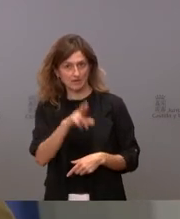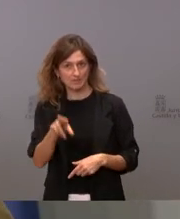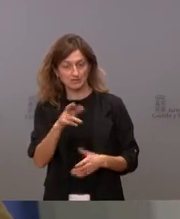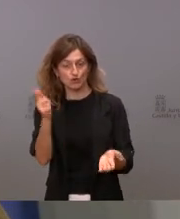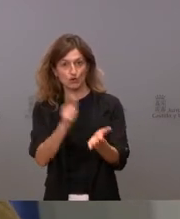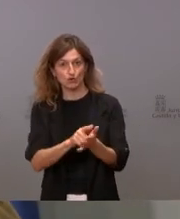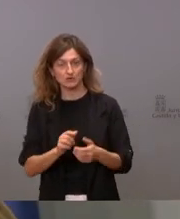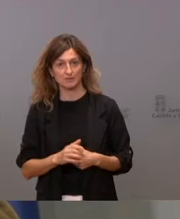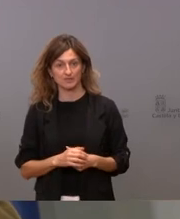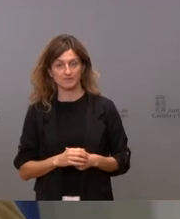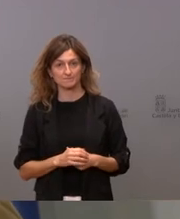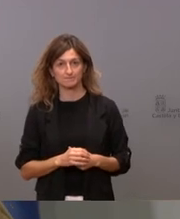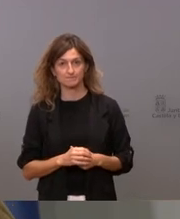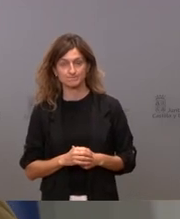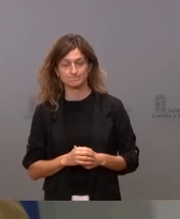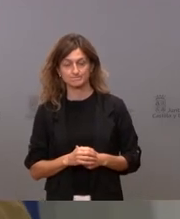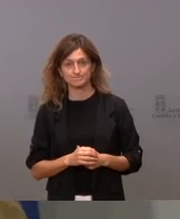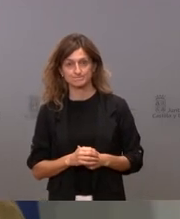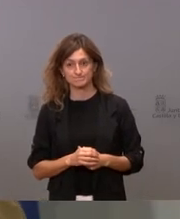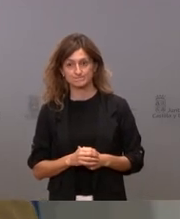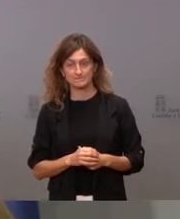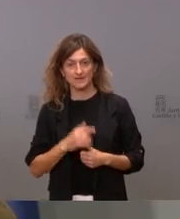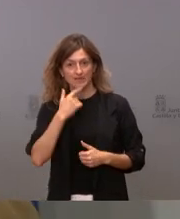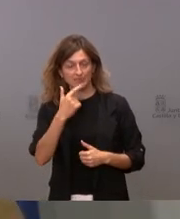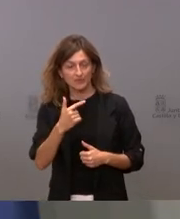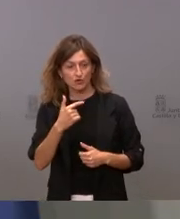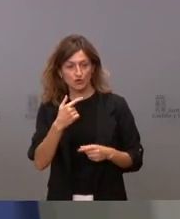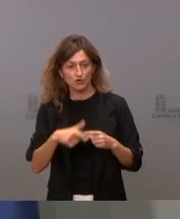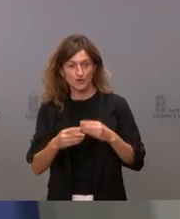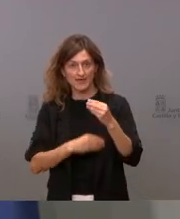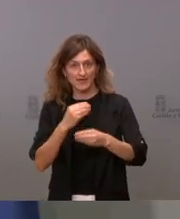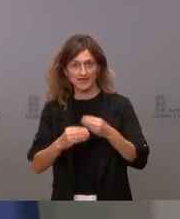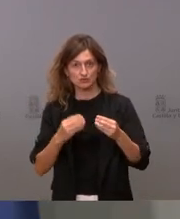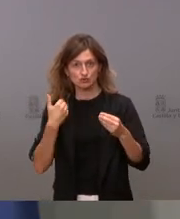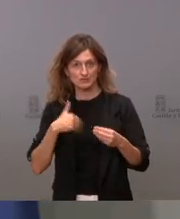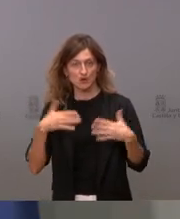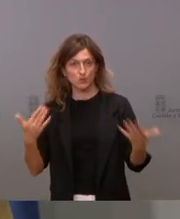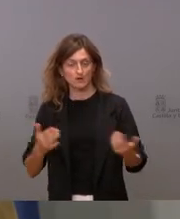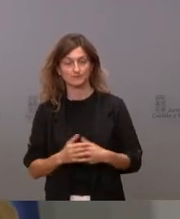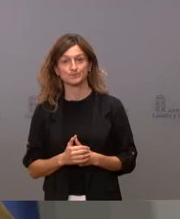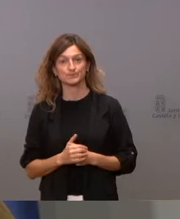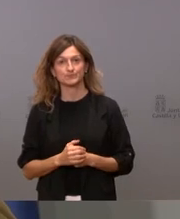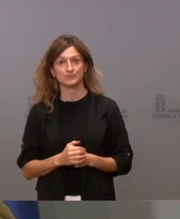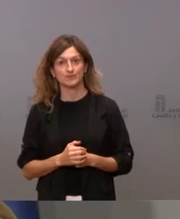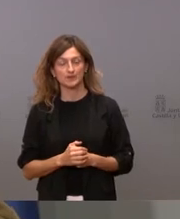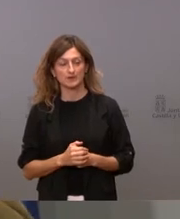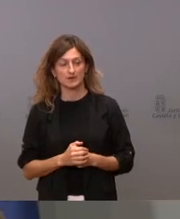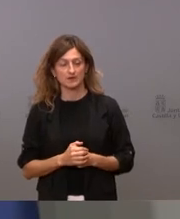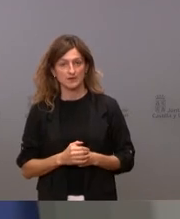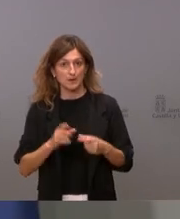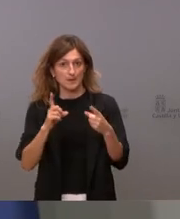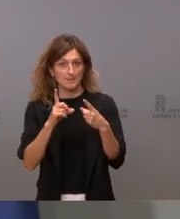otra vez le voy a decir lo que hemos hecho no nuestras propuestas sino lo que hemos hecho en primer lugar como le he dicho